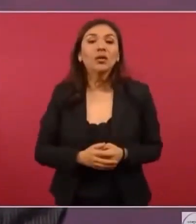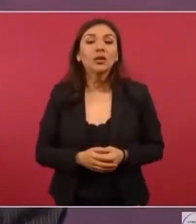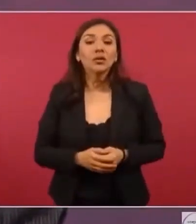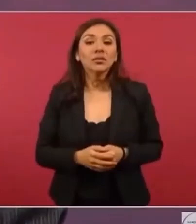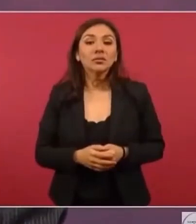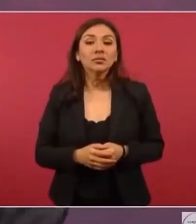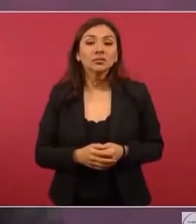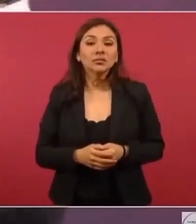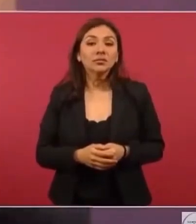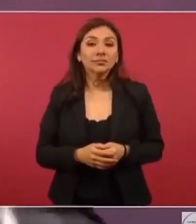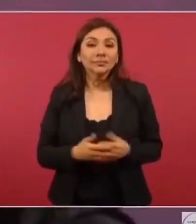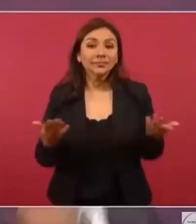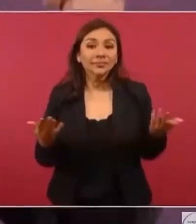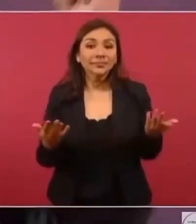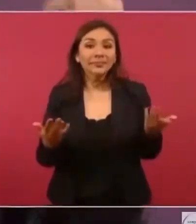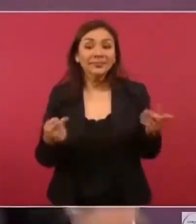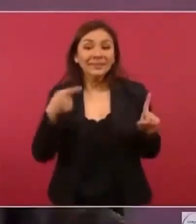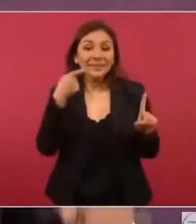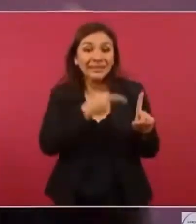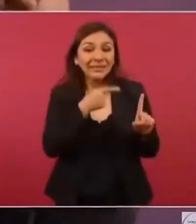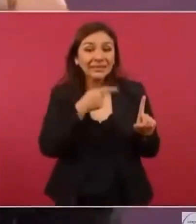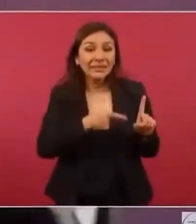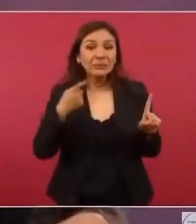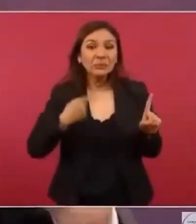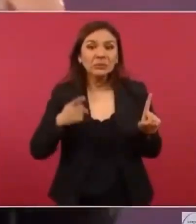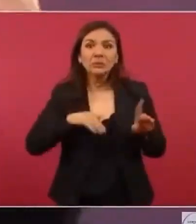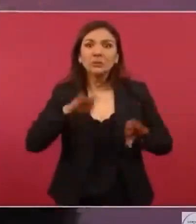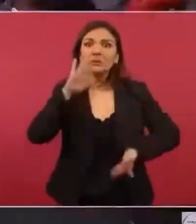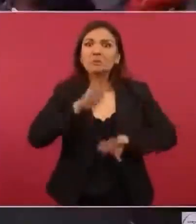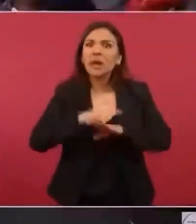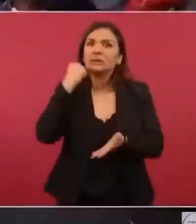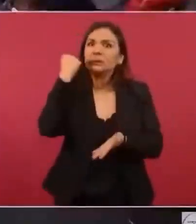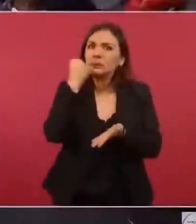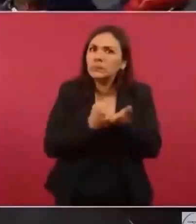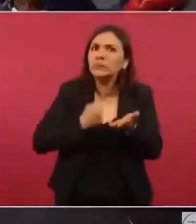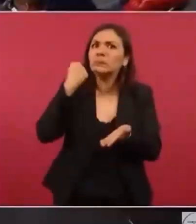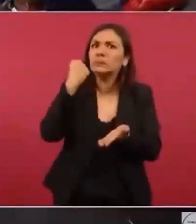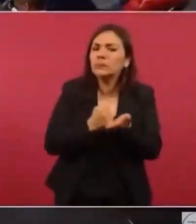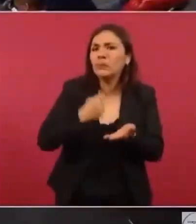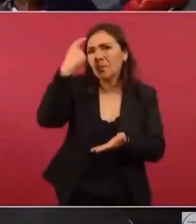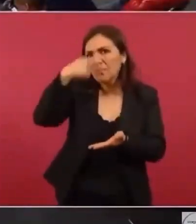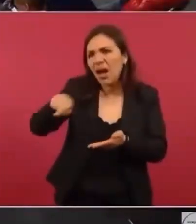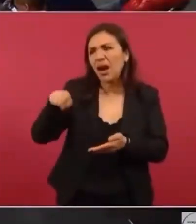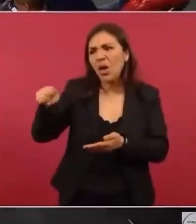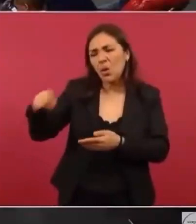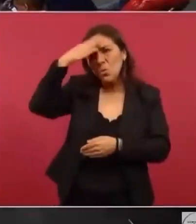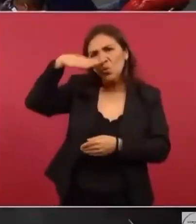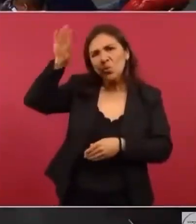Y es el que ha estado promoviendo el bloqueo a Cuba.